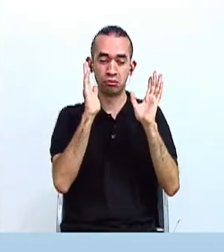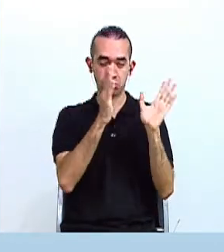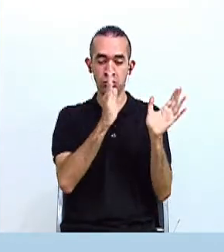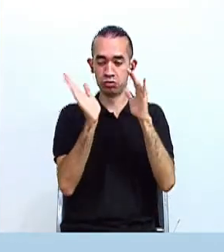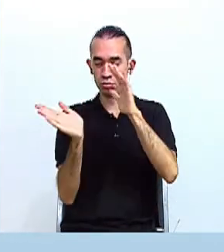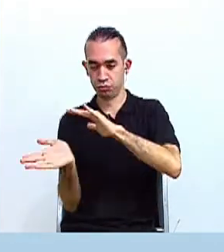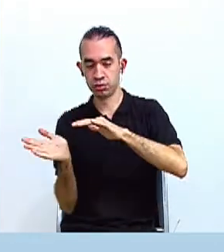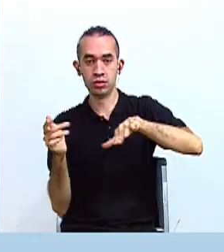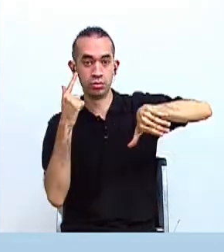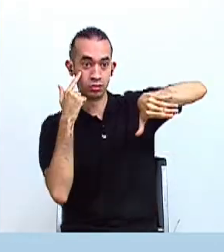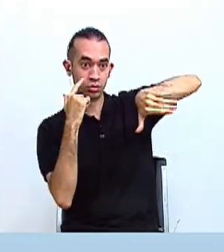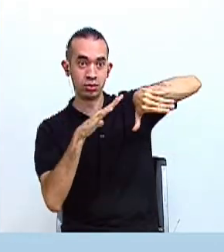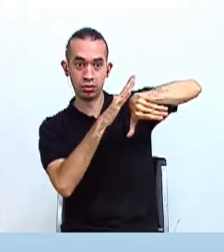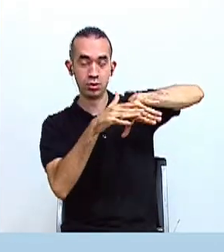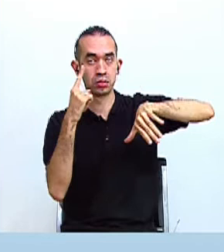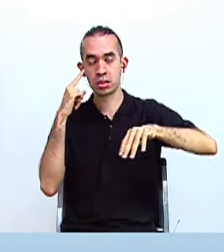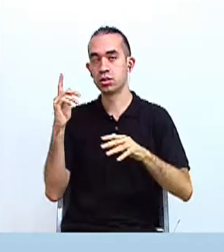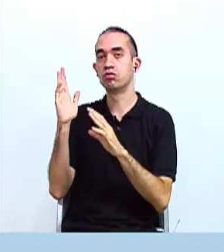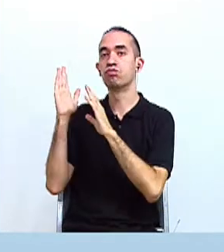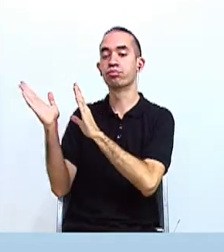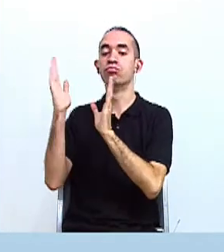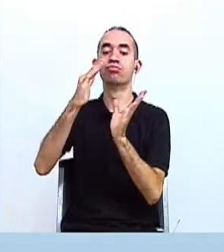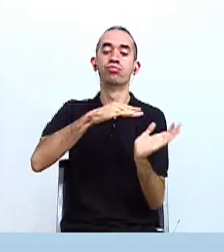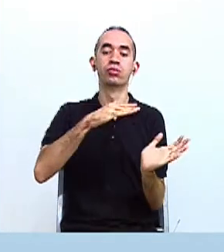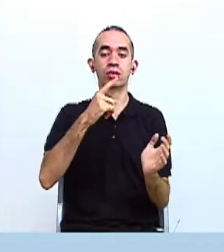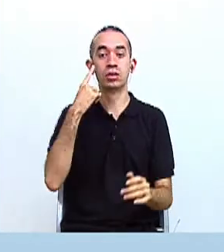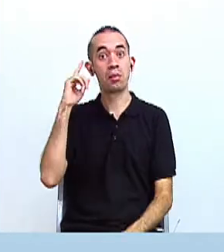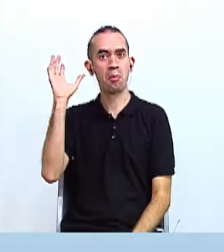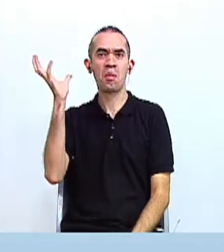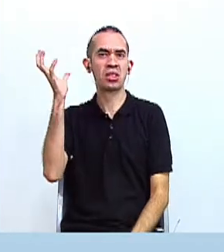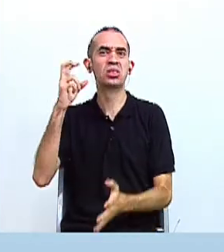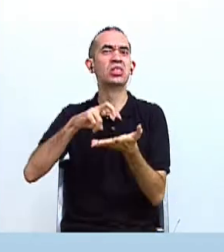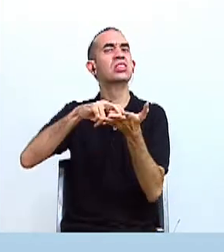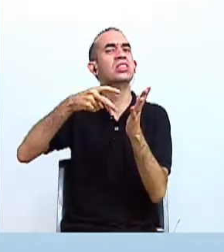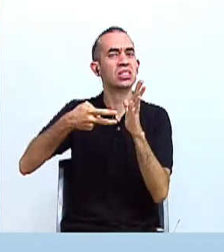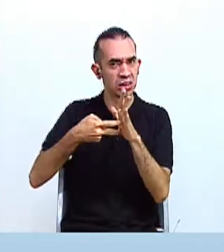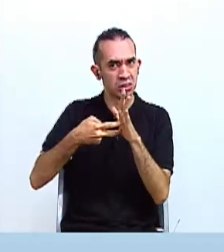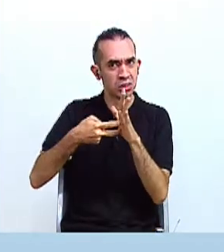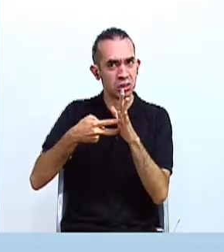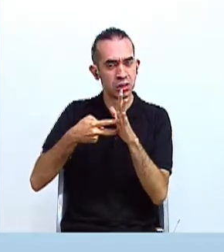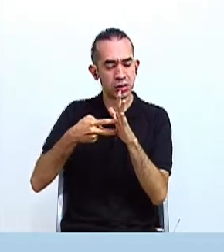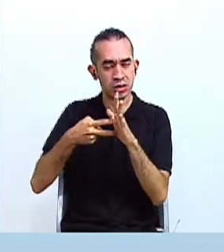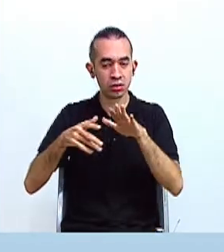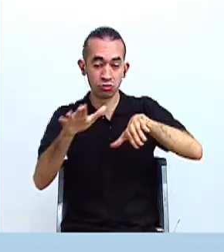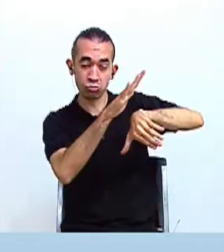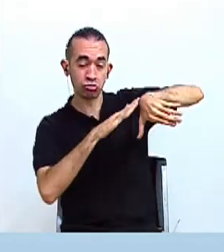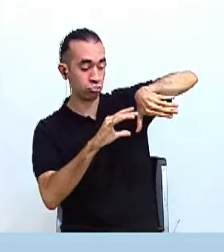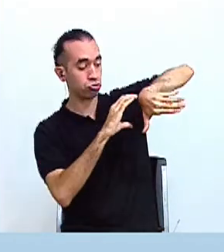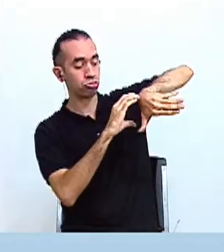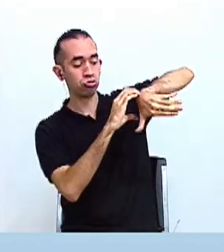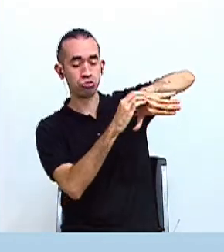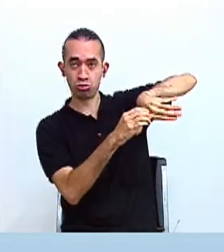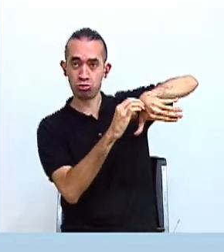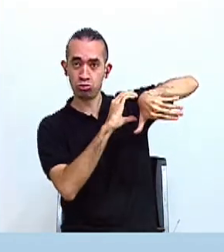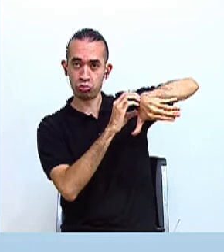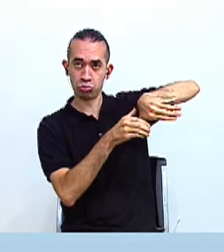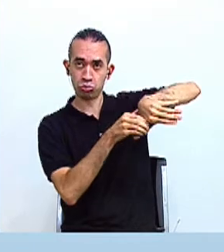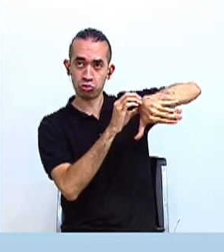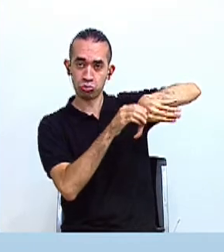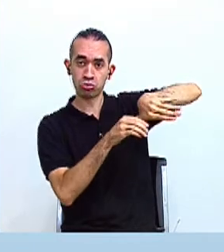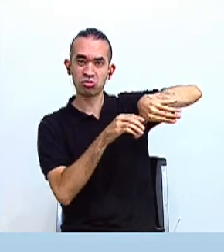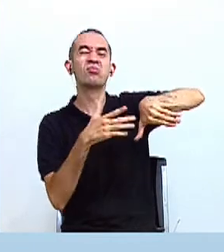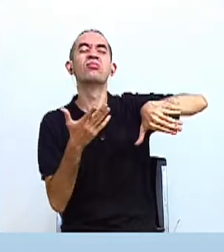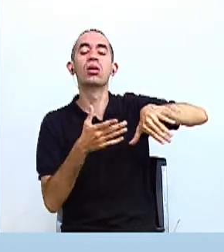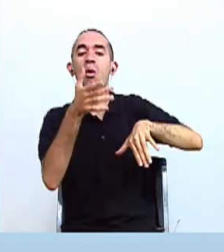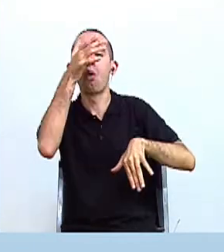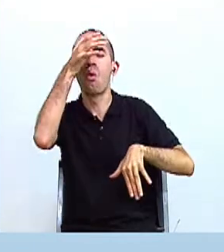Puedes observar en este mapa la región de color amarillo, al noroeste del país. En ese territorio se asentó